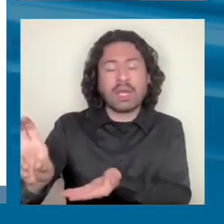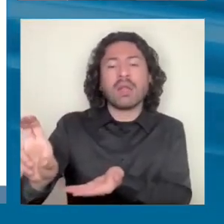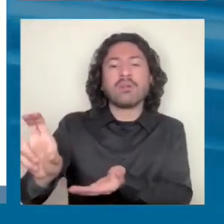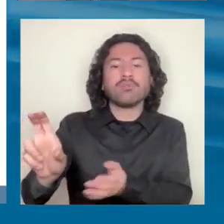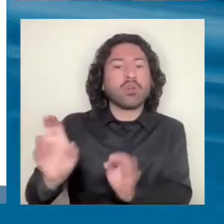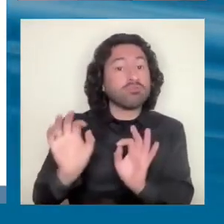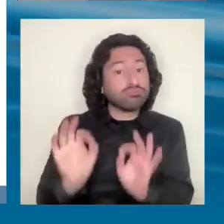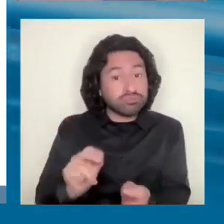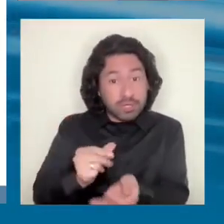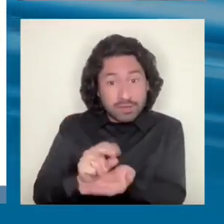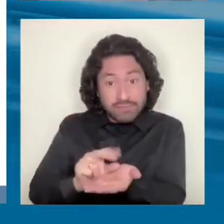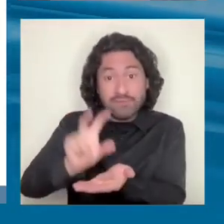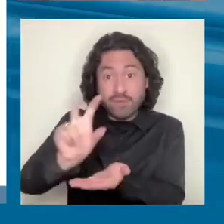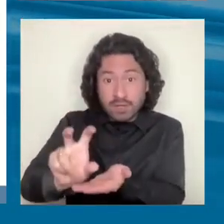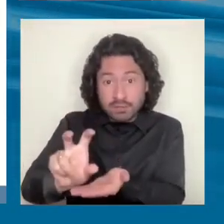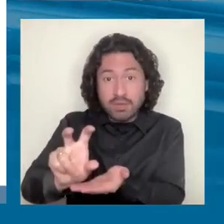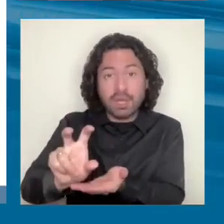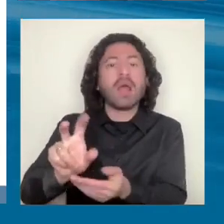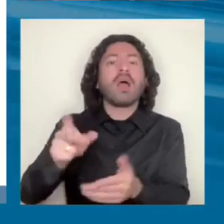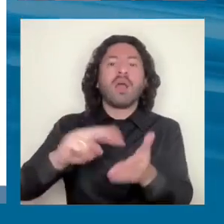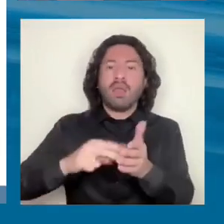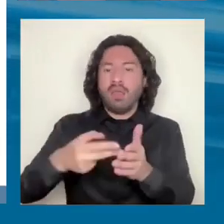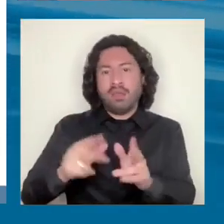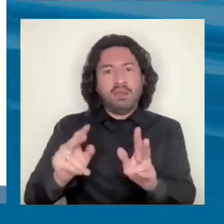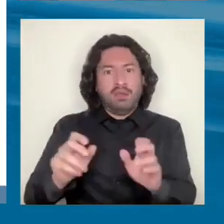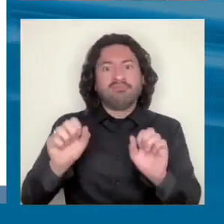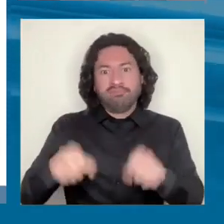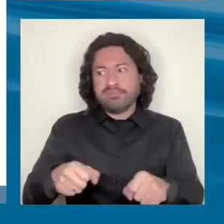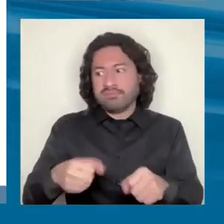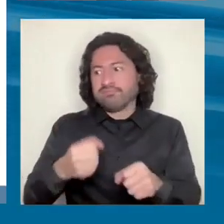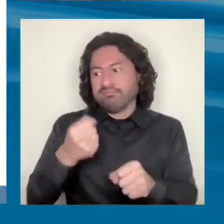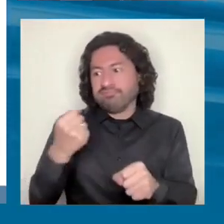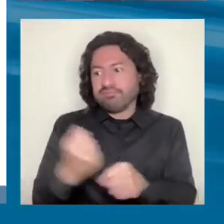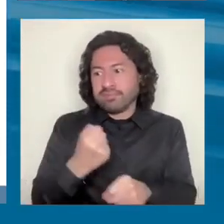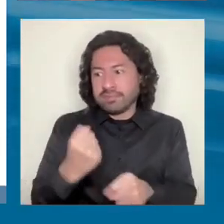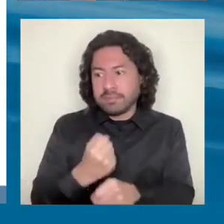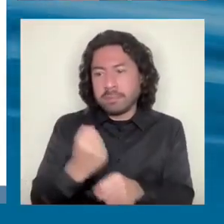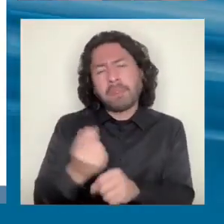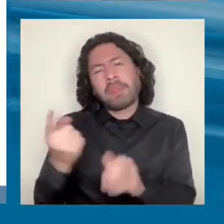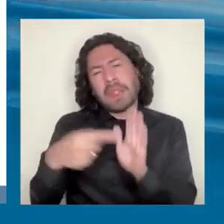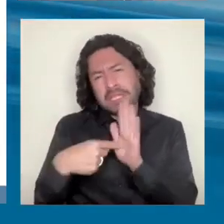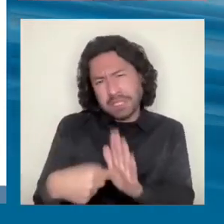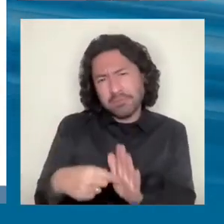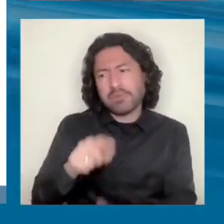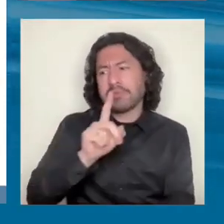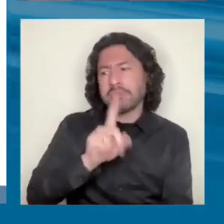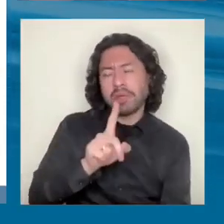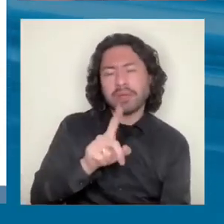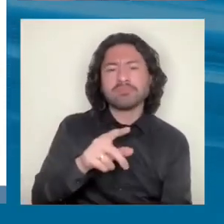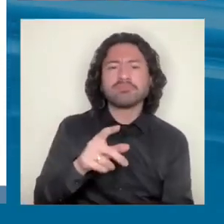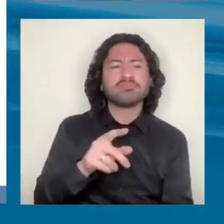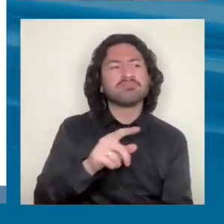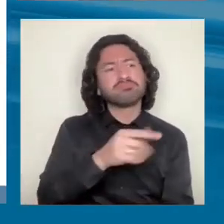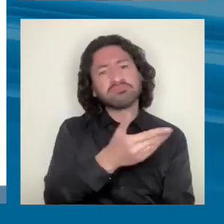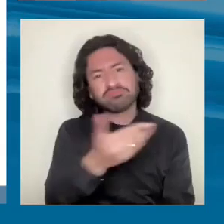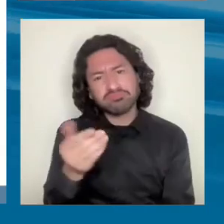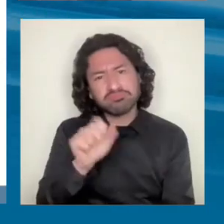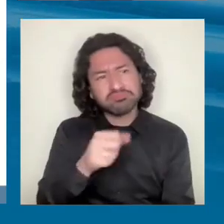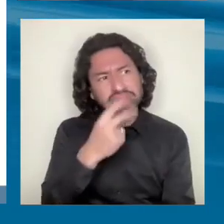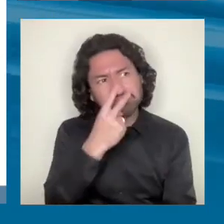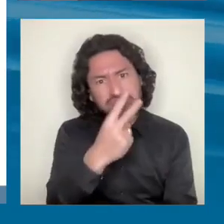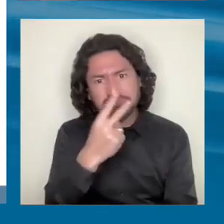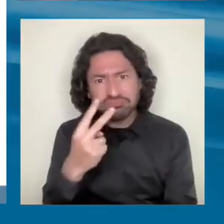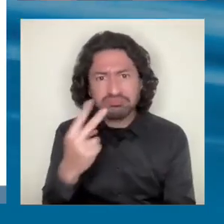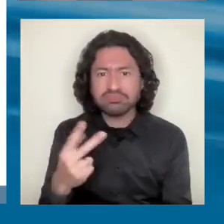hacerlas, bueno, va a ser una gran fuente de empleo. Es un ejemplo, pero de cada uno de estos y de otros, uno puede ver con claridad la